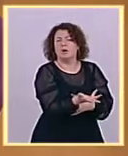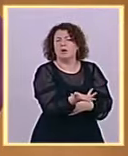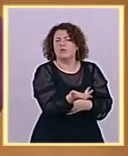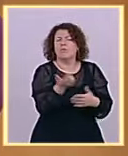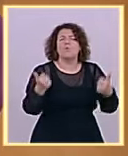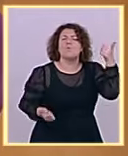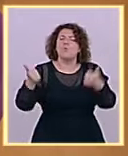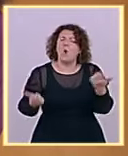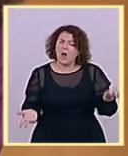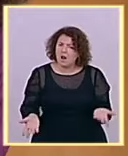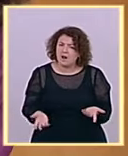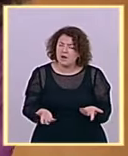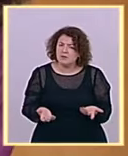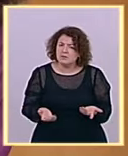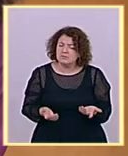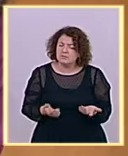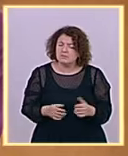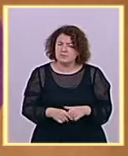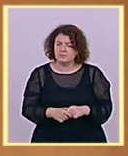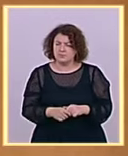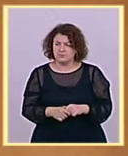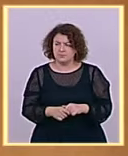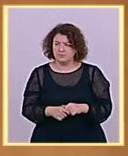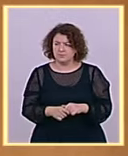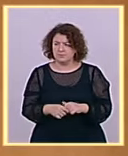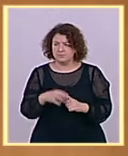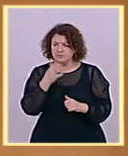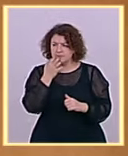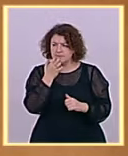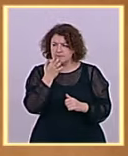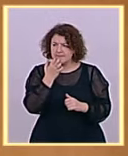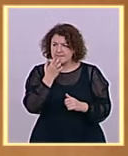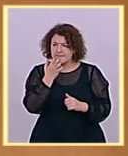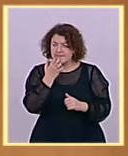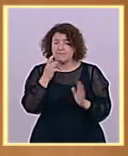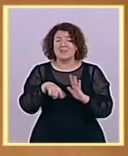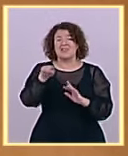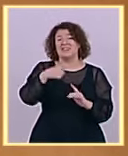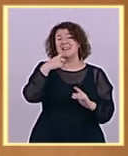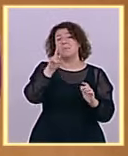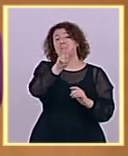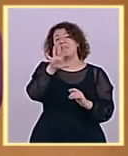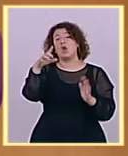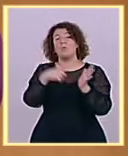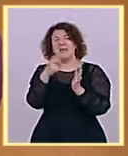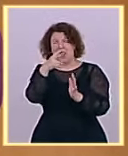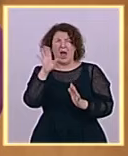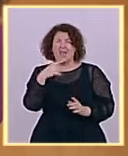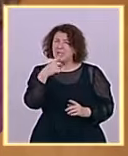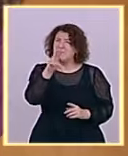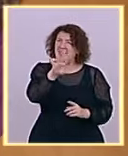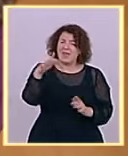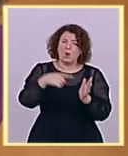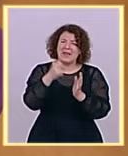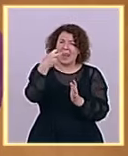gobierno cree que si alguien cobra más de 25.000 euros, creo que ha dicho, es que es rico. No, señor